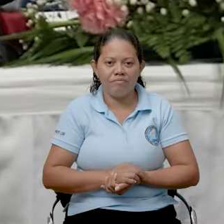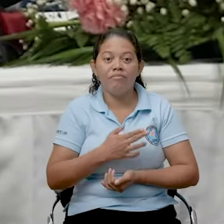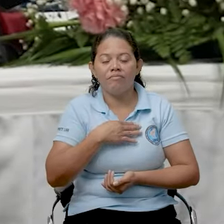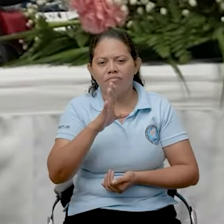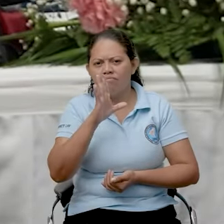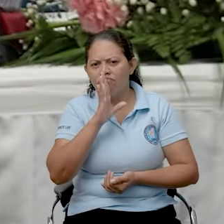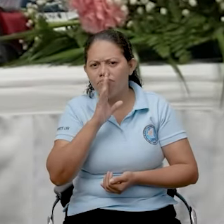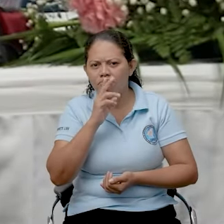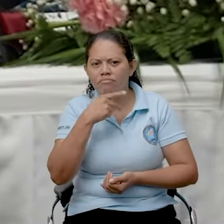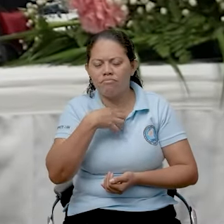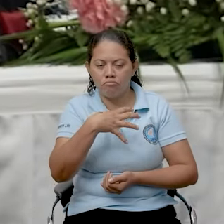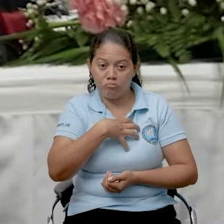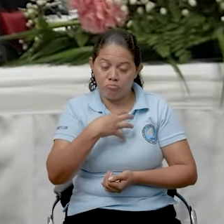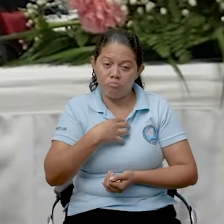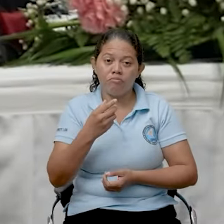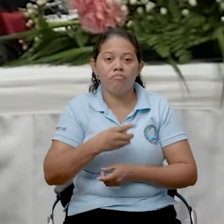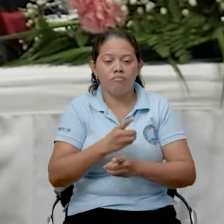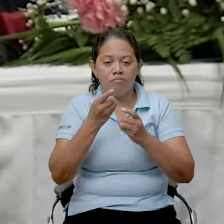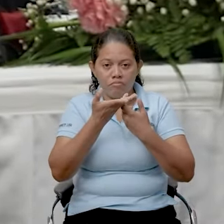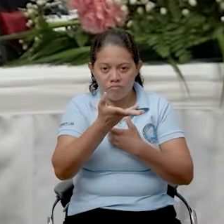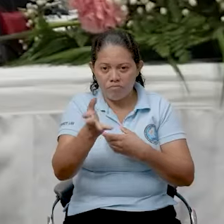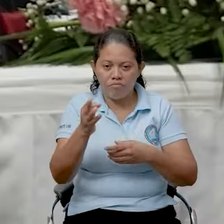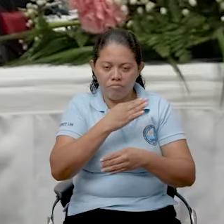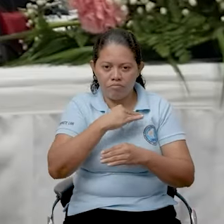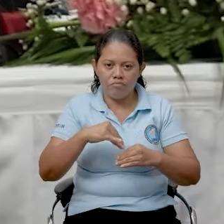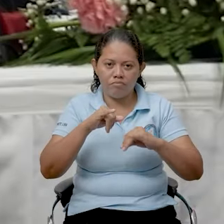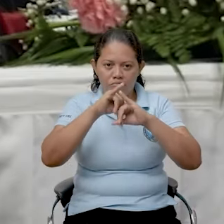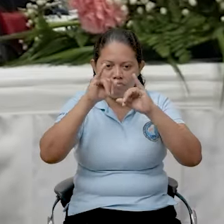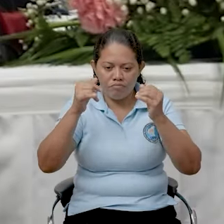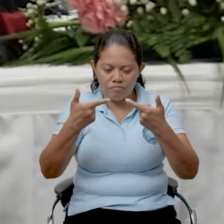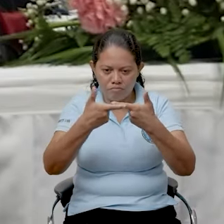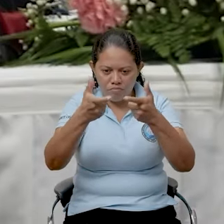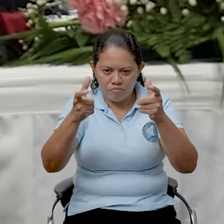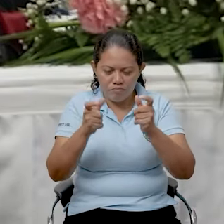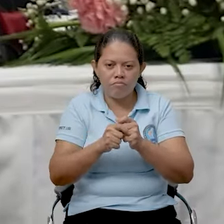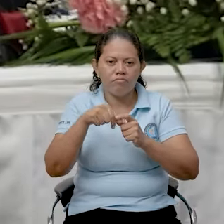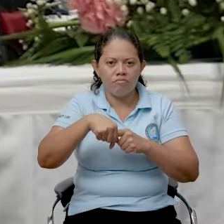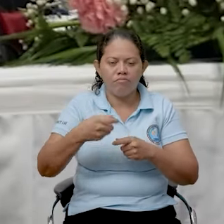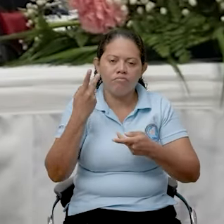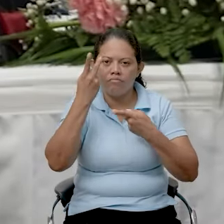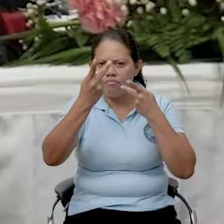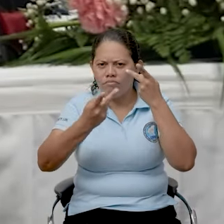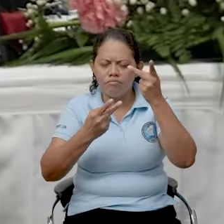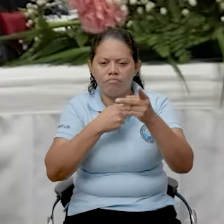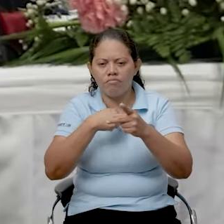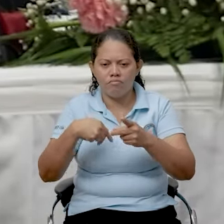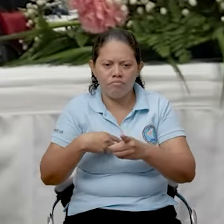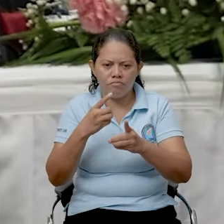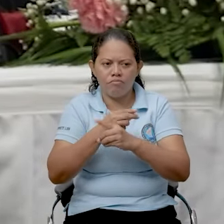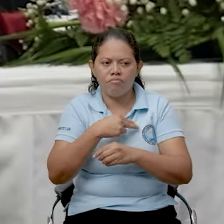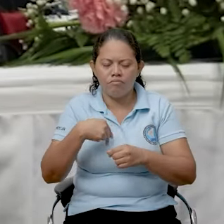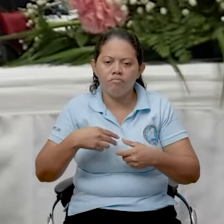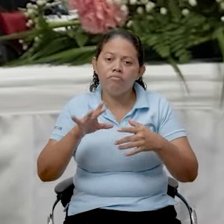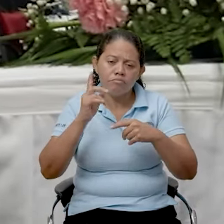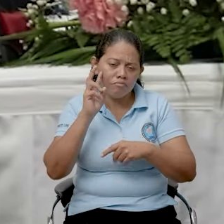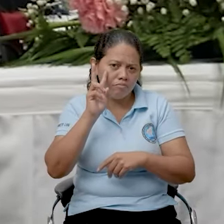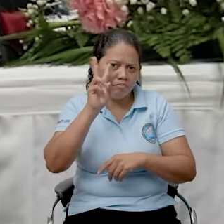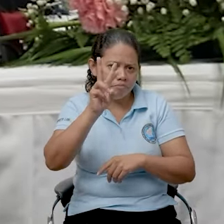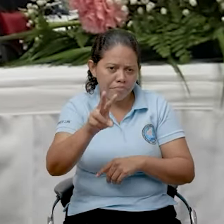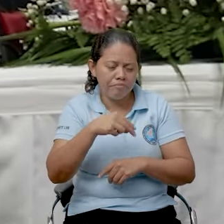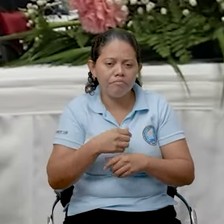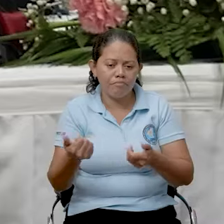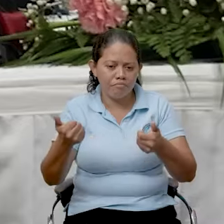Hablando de mi parte, por mis compañeros en este grupo, este viaje y esta visita, nosotros pudimos